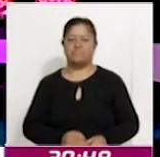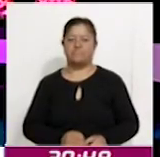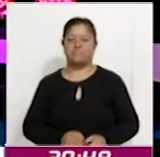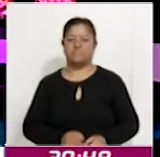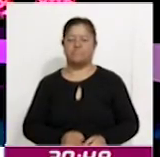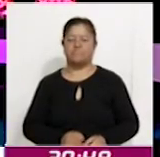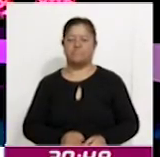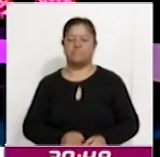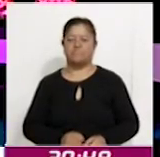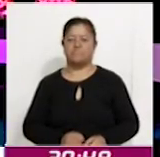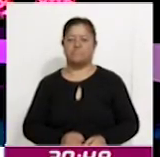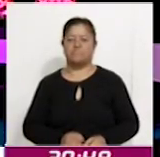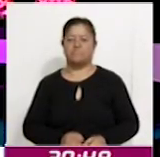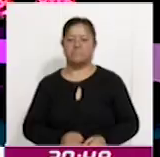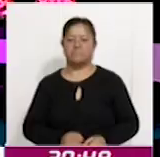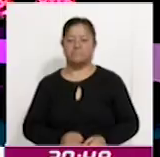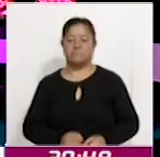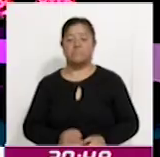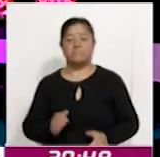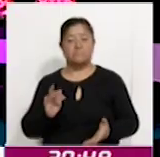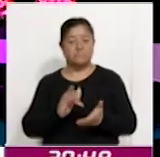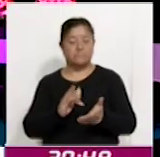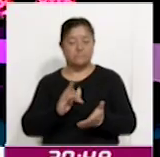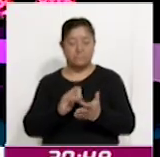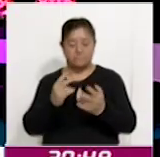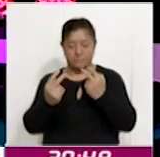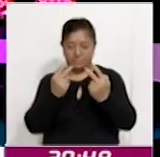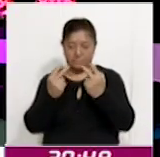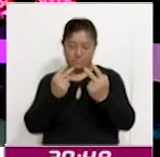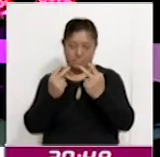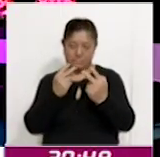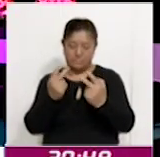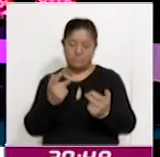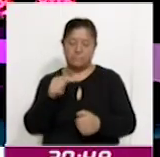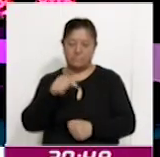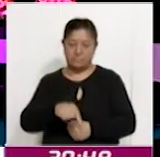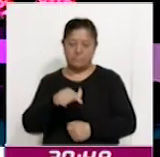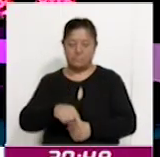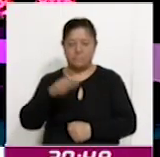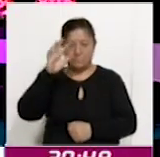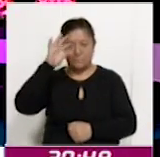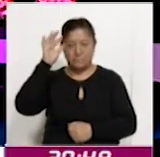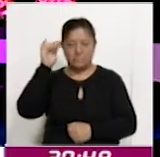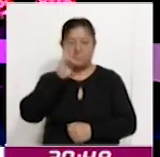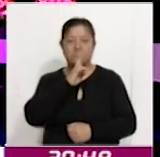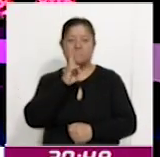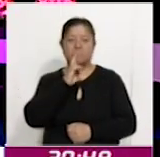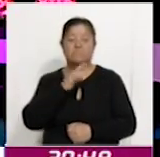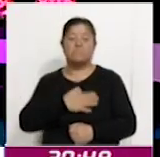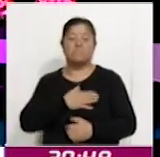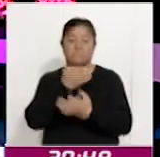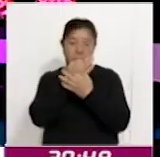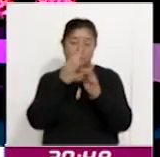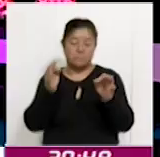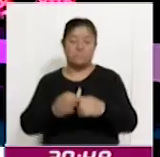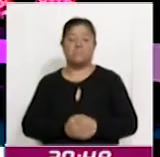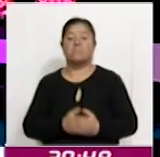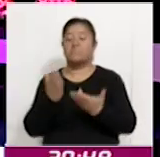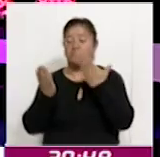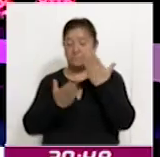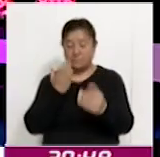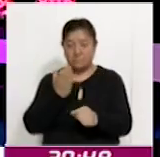Gracias por continuar con nosotros en Corazites Noticias. Y le quiero informar que estudiantes